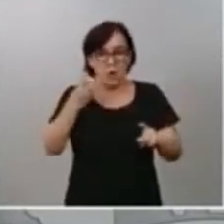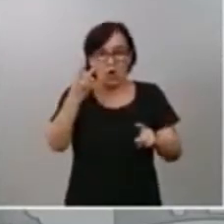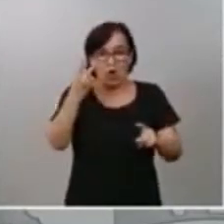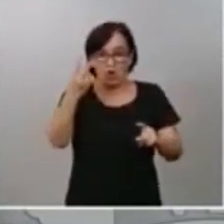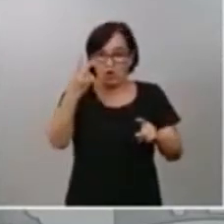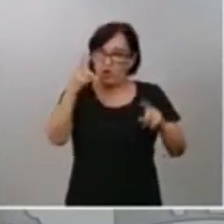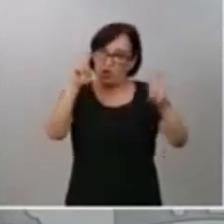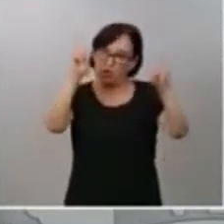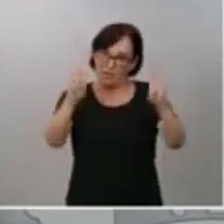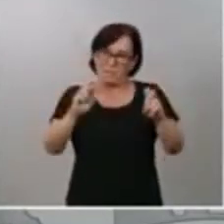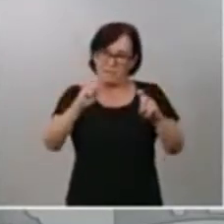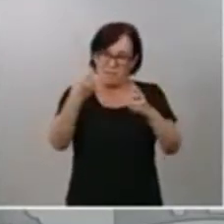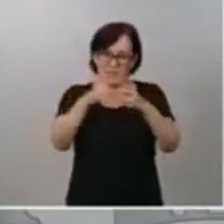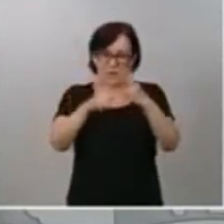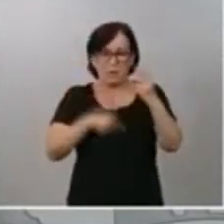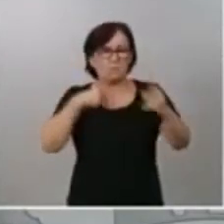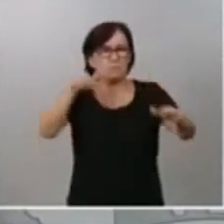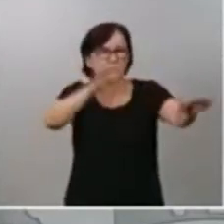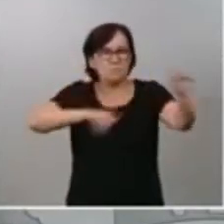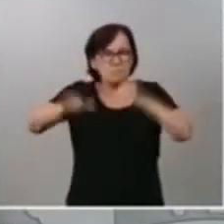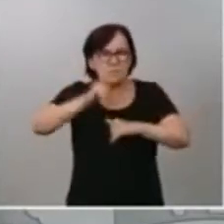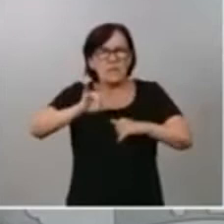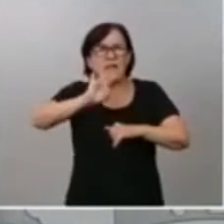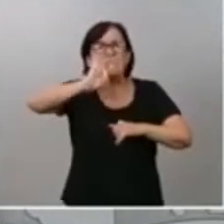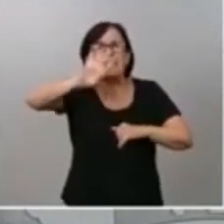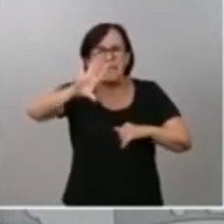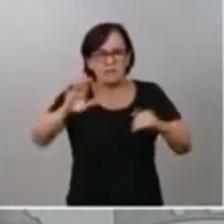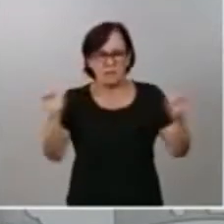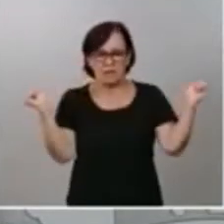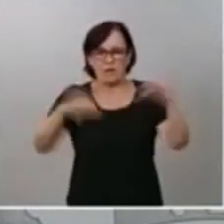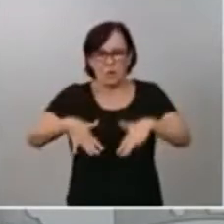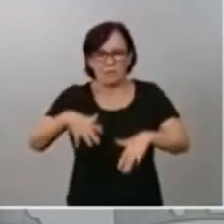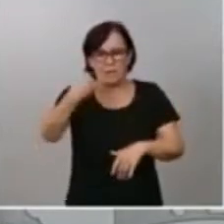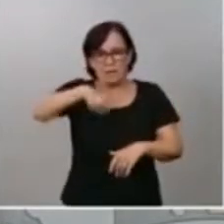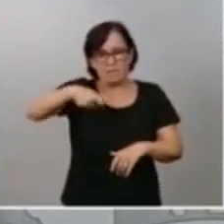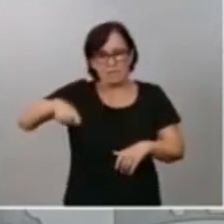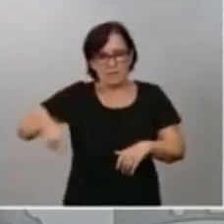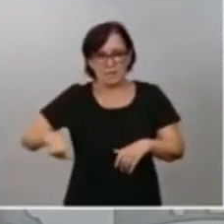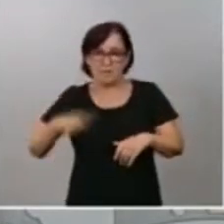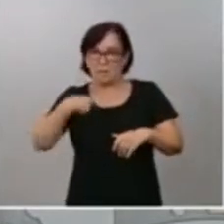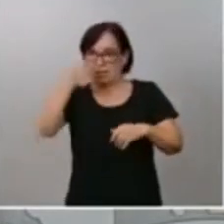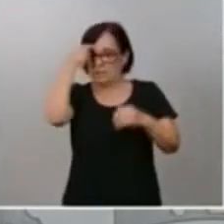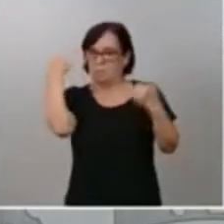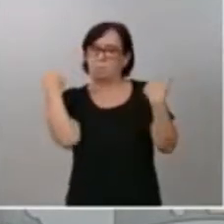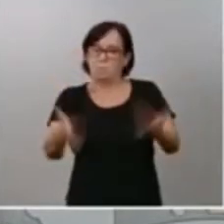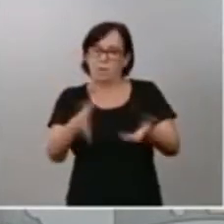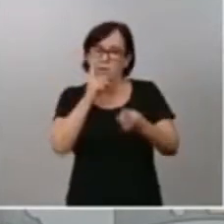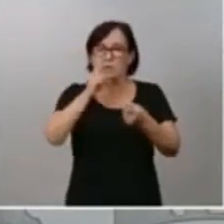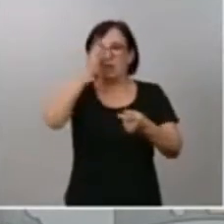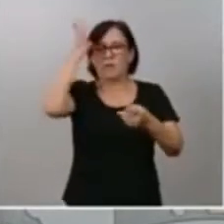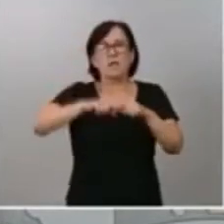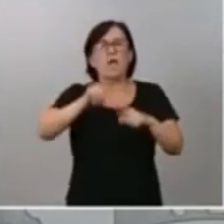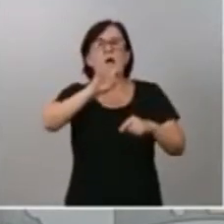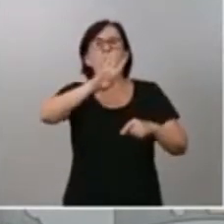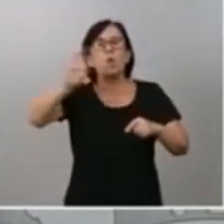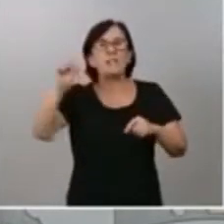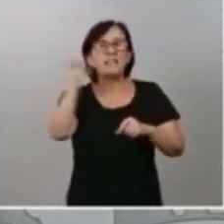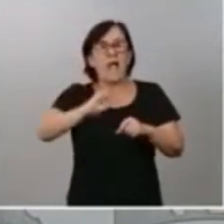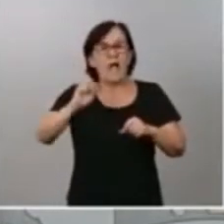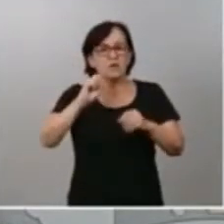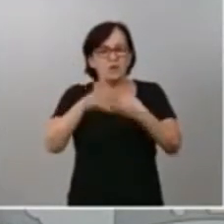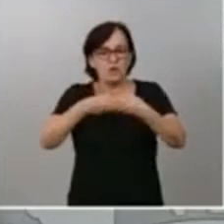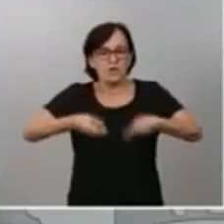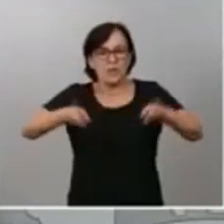Hemos convocado, como saben, 15 conferencias de presidentes. Para que se hagan una idea, durante estos más de 40 años de democracia en nuestro país,